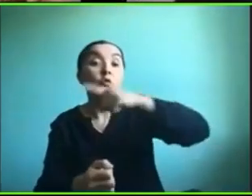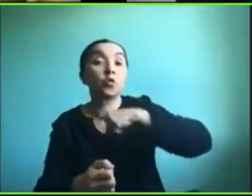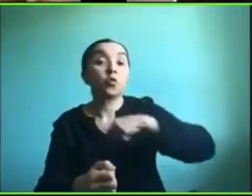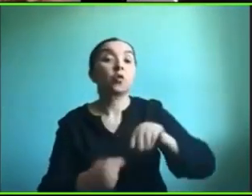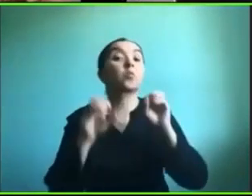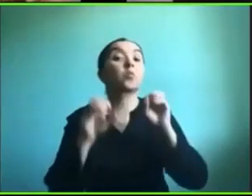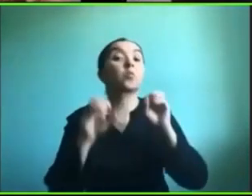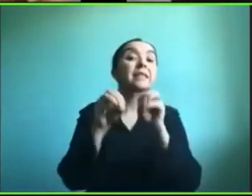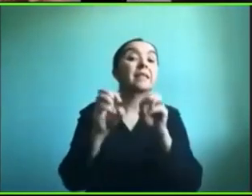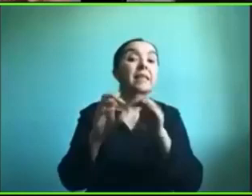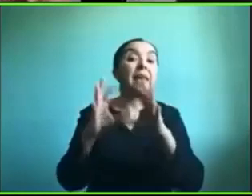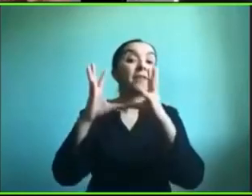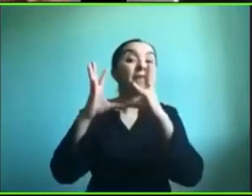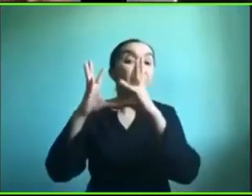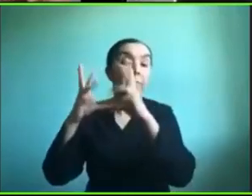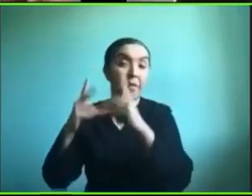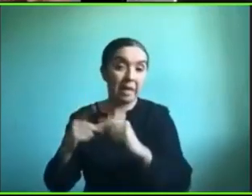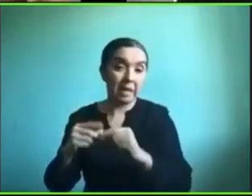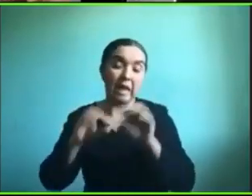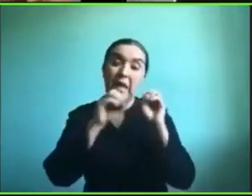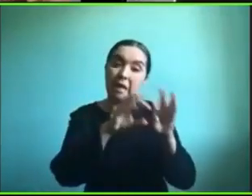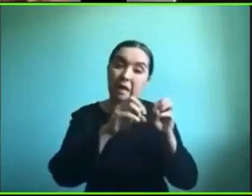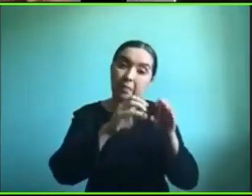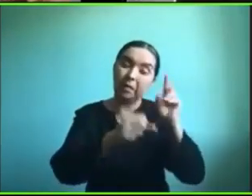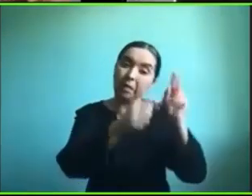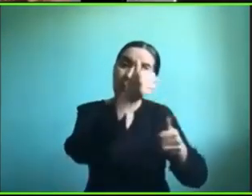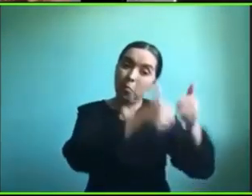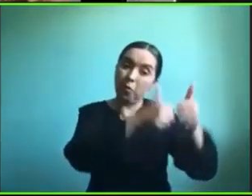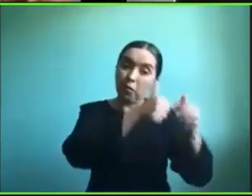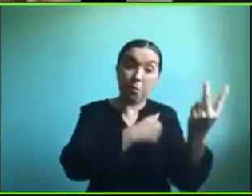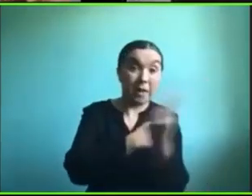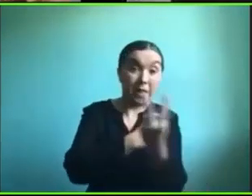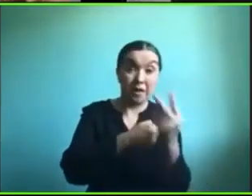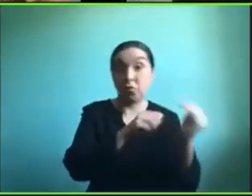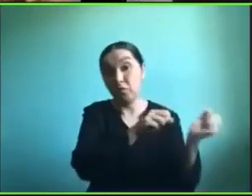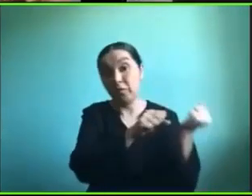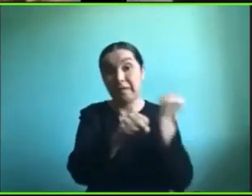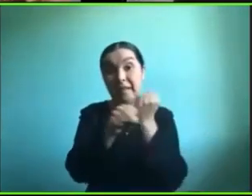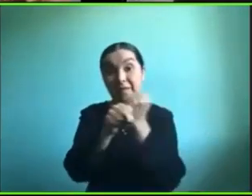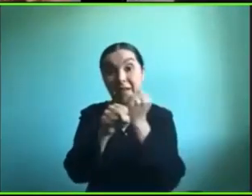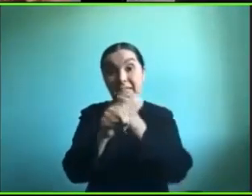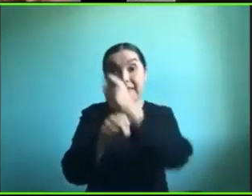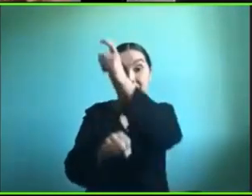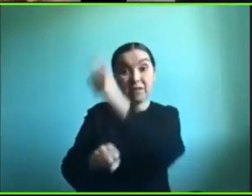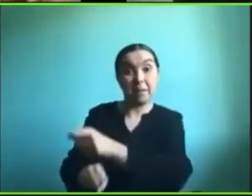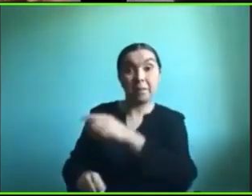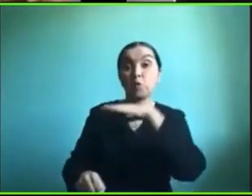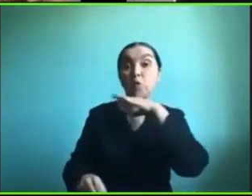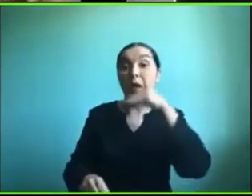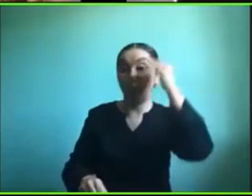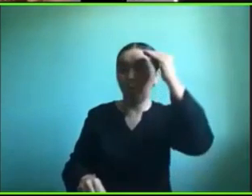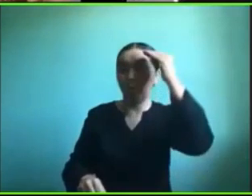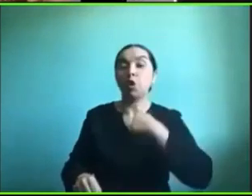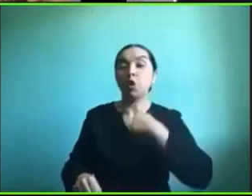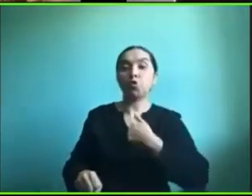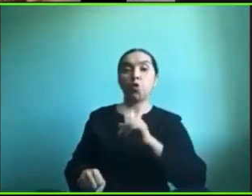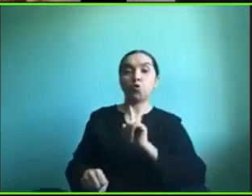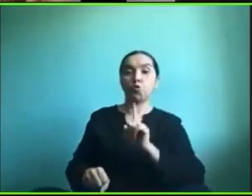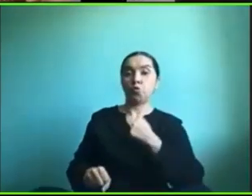profesionales para que puedan trabajar con el usuario no necesariamente que lo tengamos que hacer nosotros porque al final